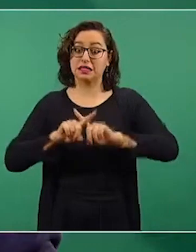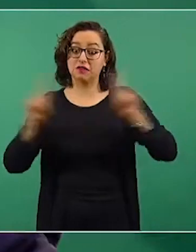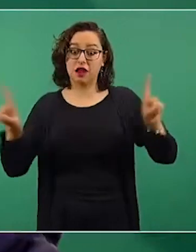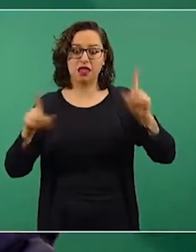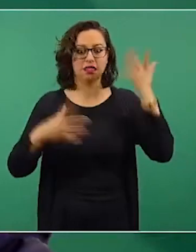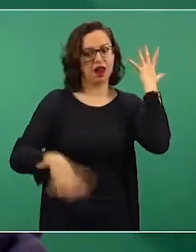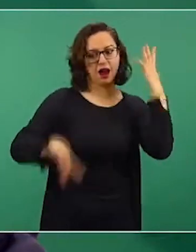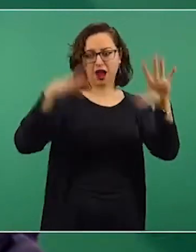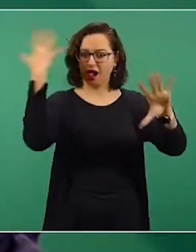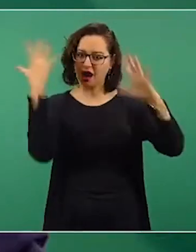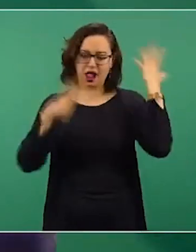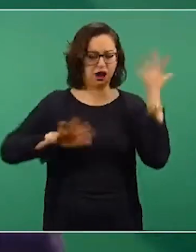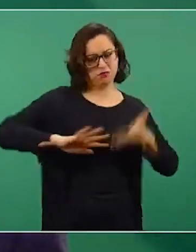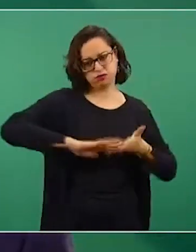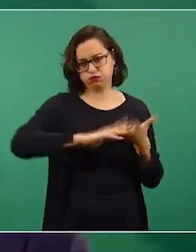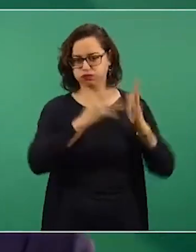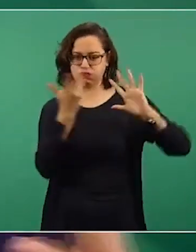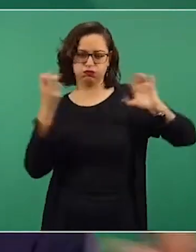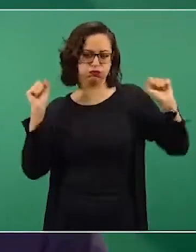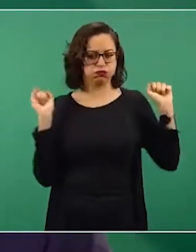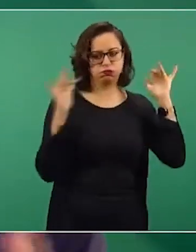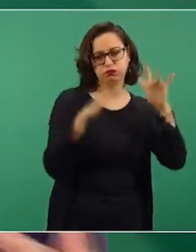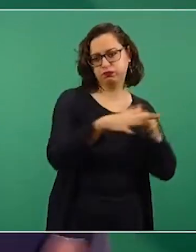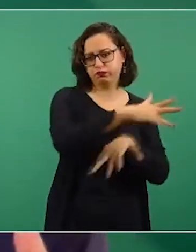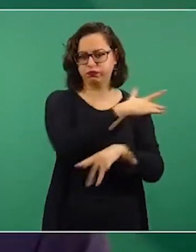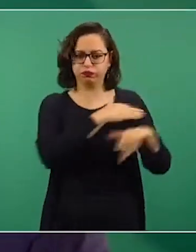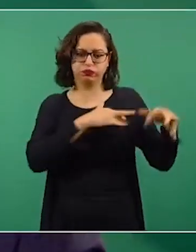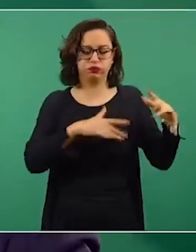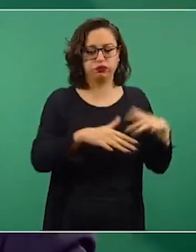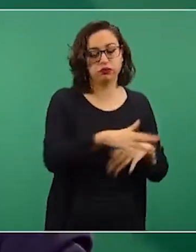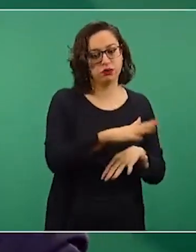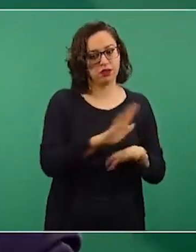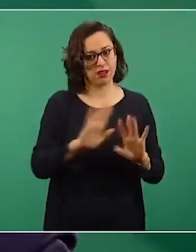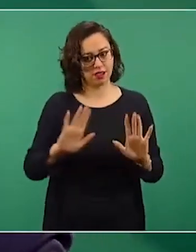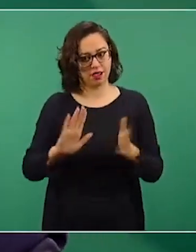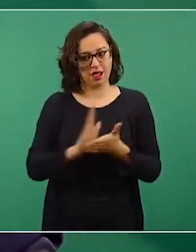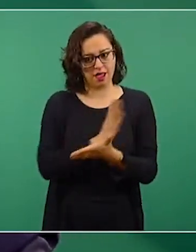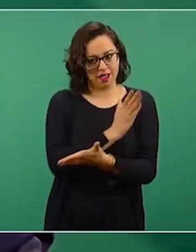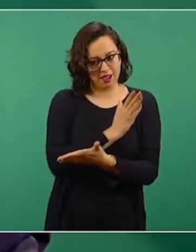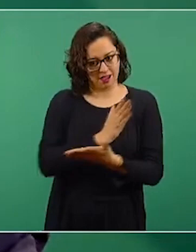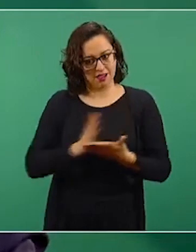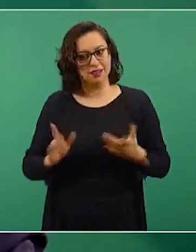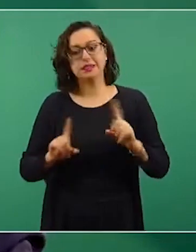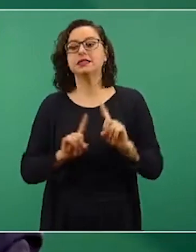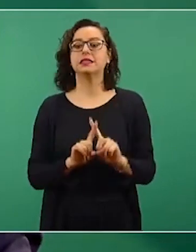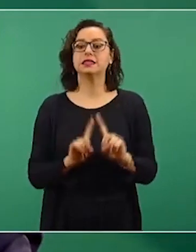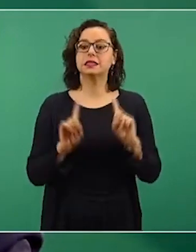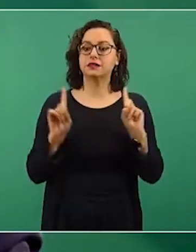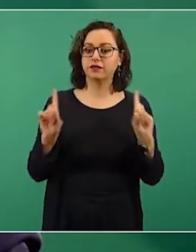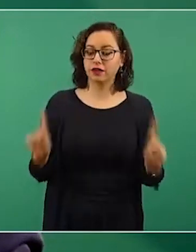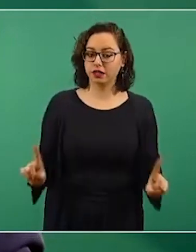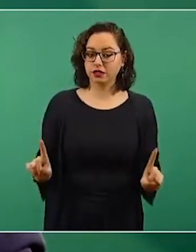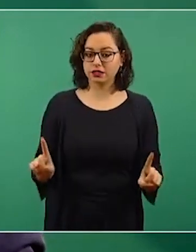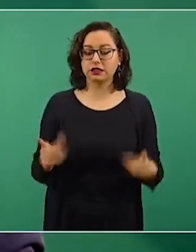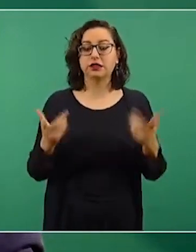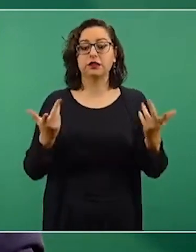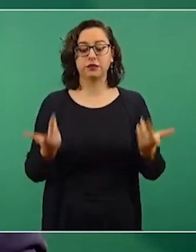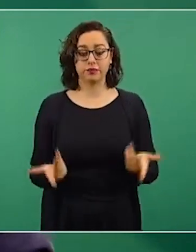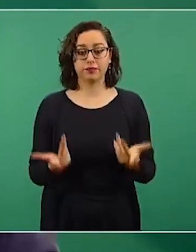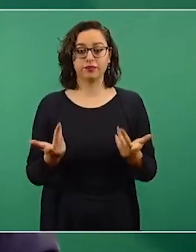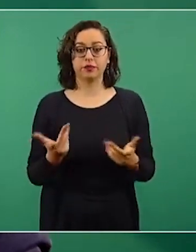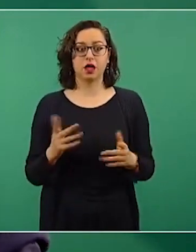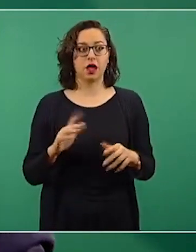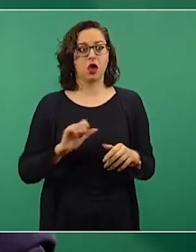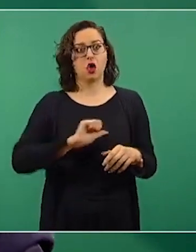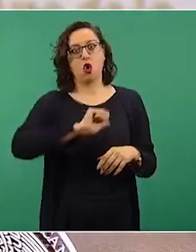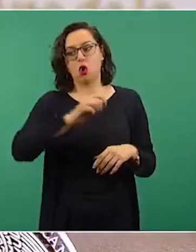una celebración que nos haga concurrirnos en sitios con otras personas, sobre todo de